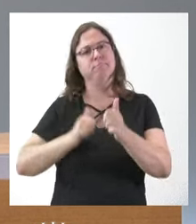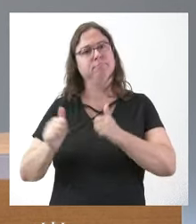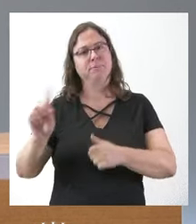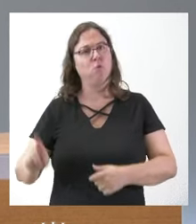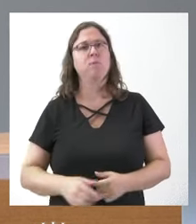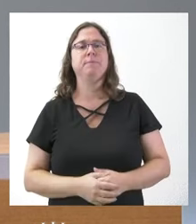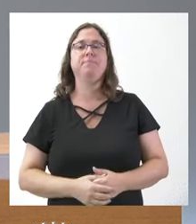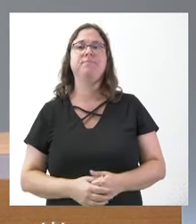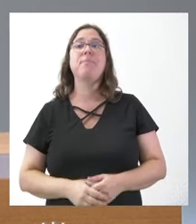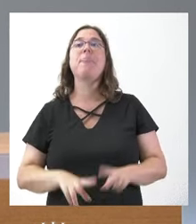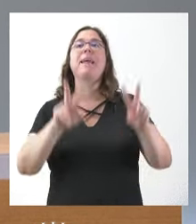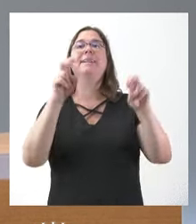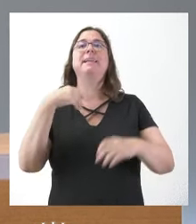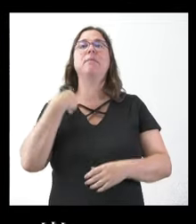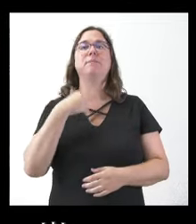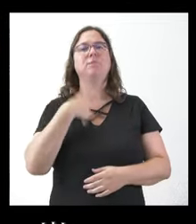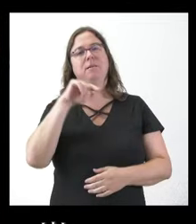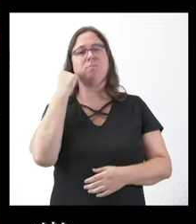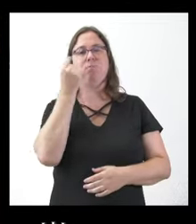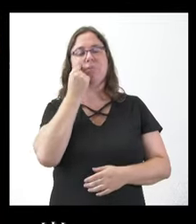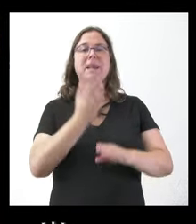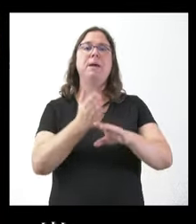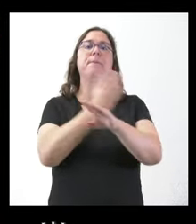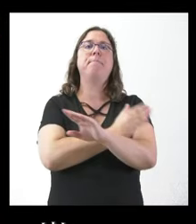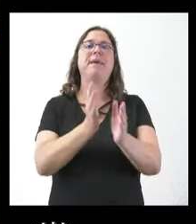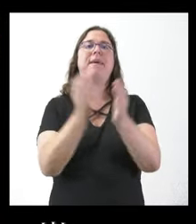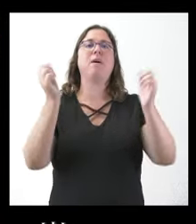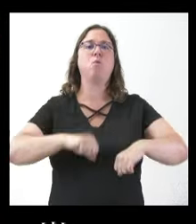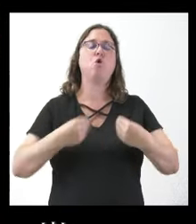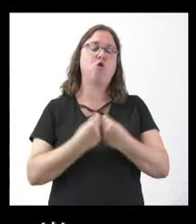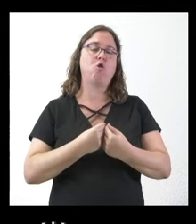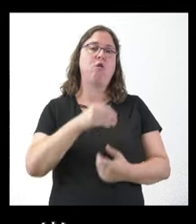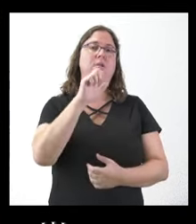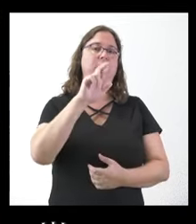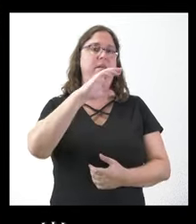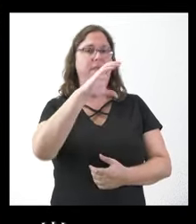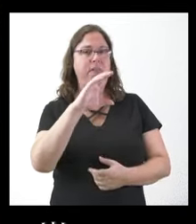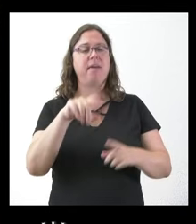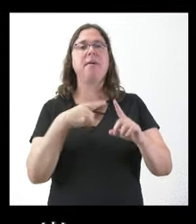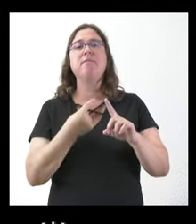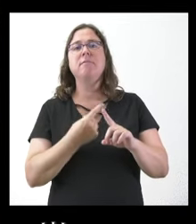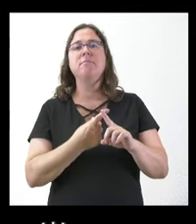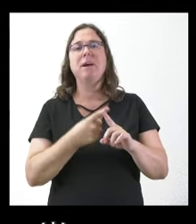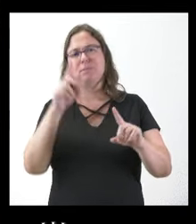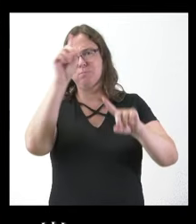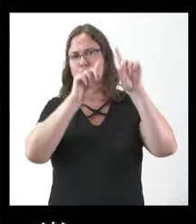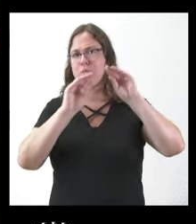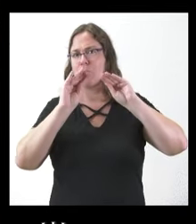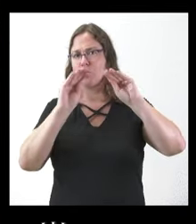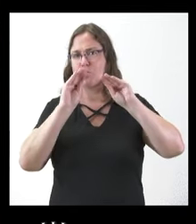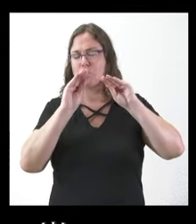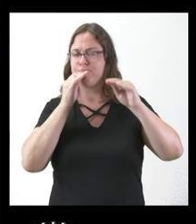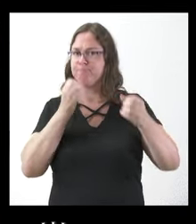Sobre este mismo asunto y una vez que se ha conocido ese preacuerdo con ERC y dado esa preocupación que ha